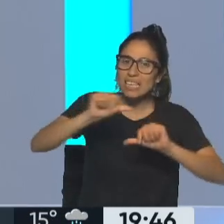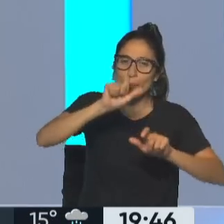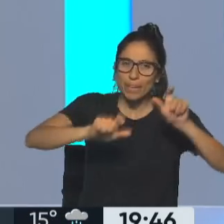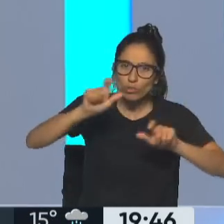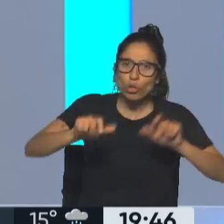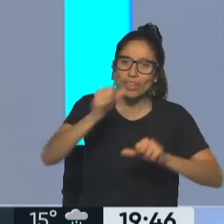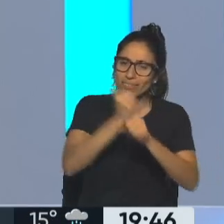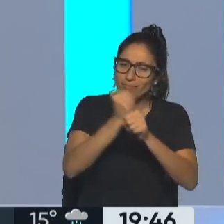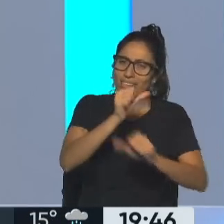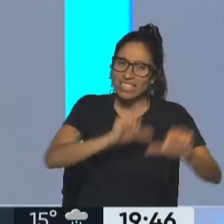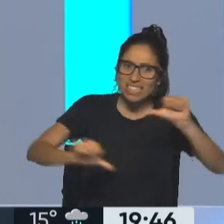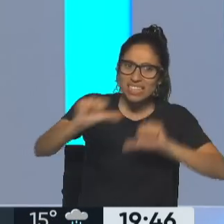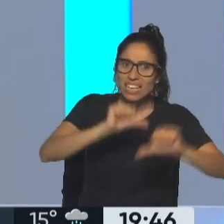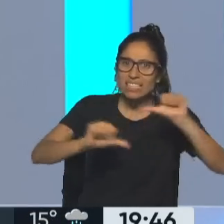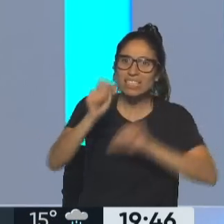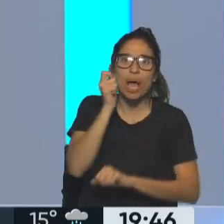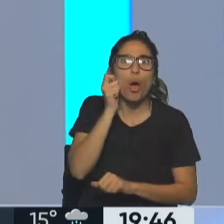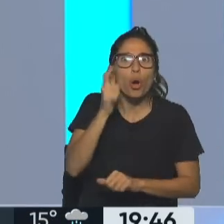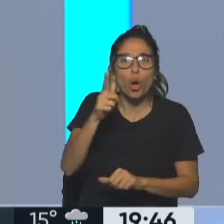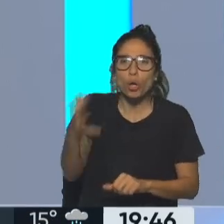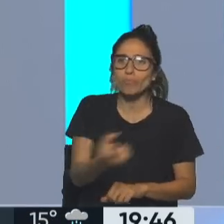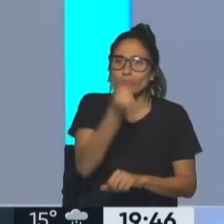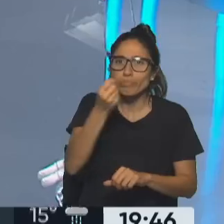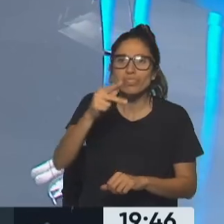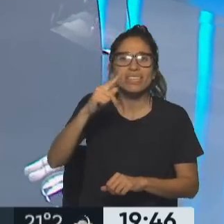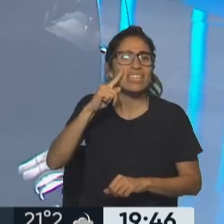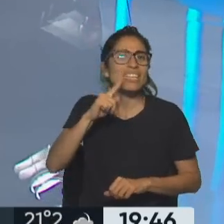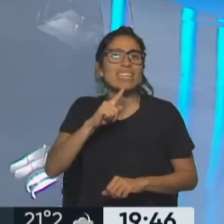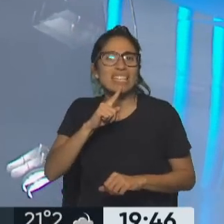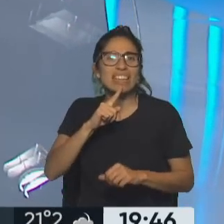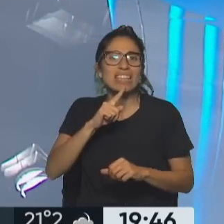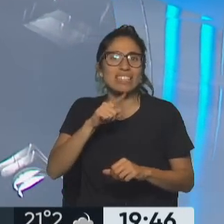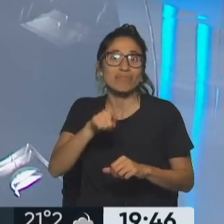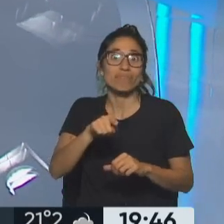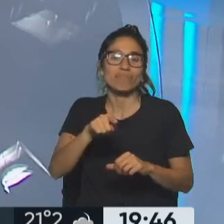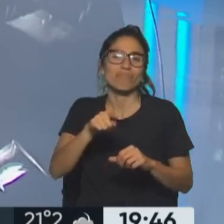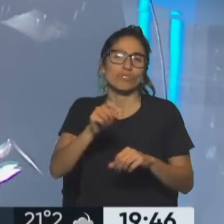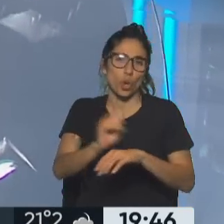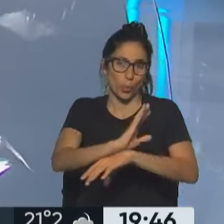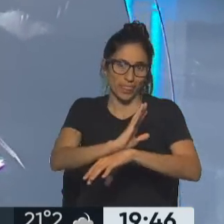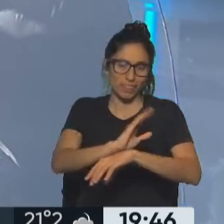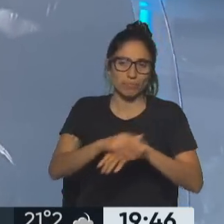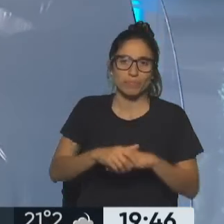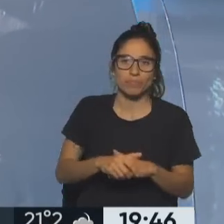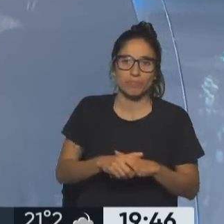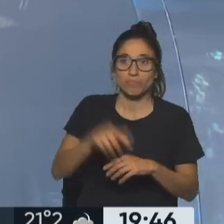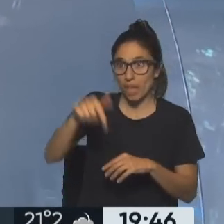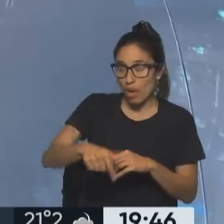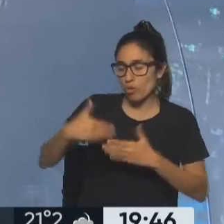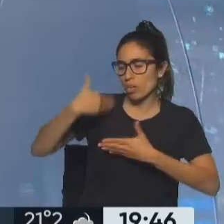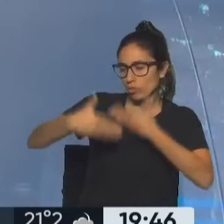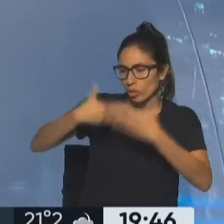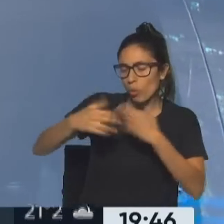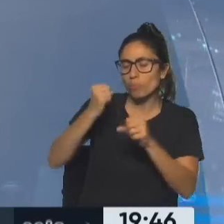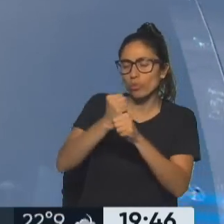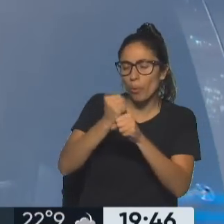detección del COVID y hoy estamos en el camino de la vacuna. Quiero dar este ejemplo porque todos los temas que la ciencia